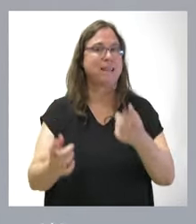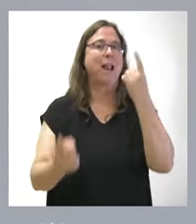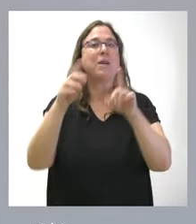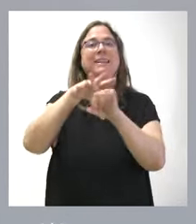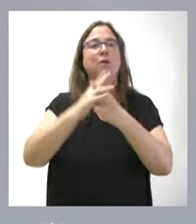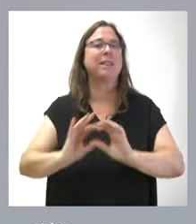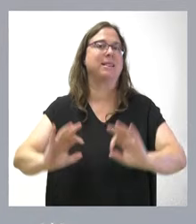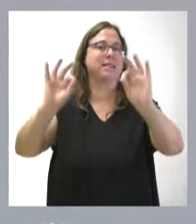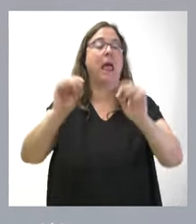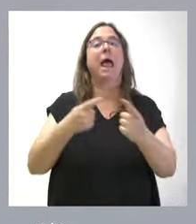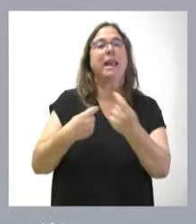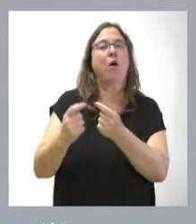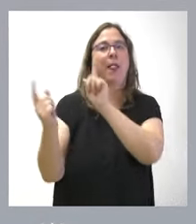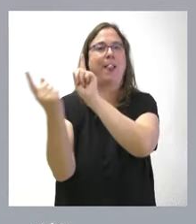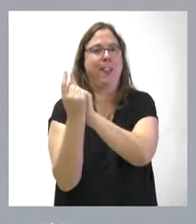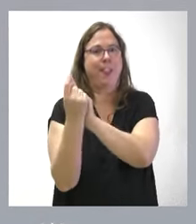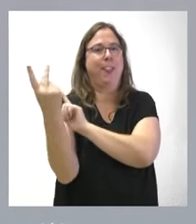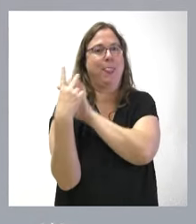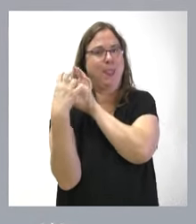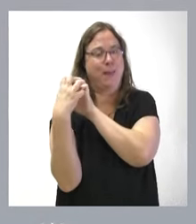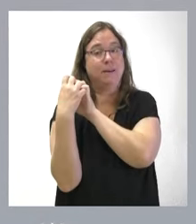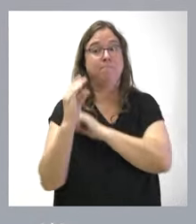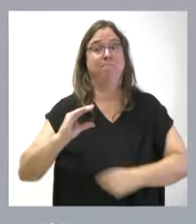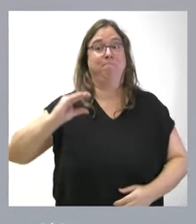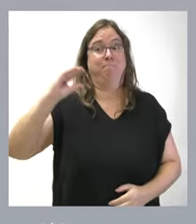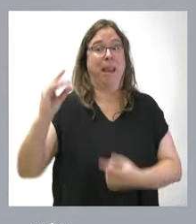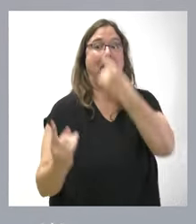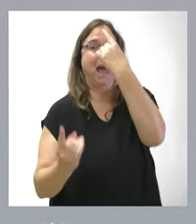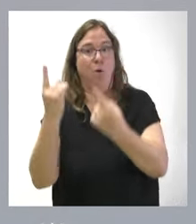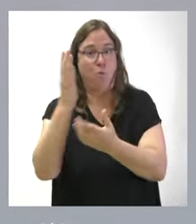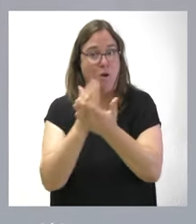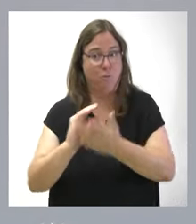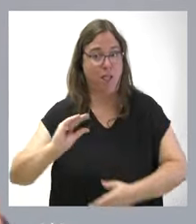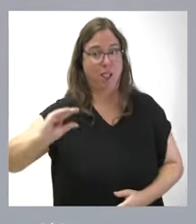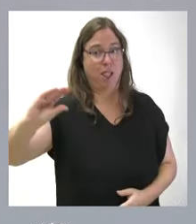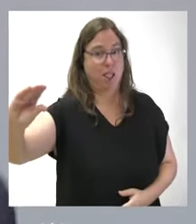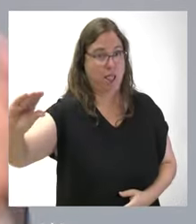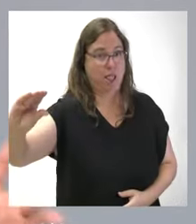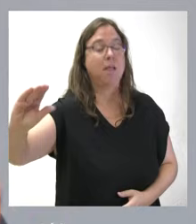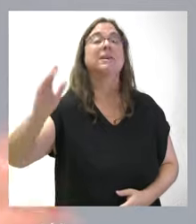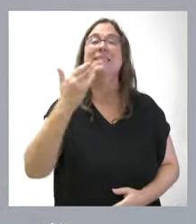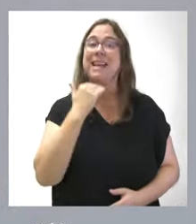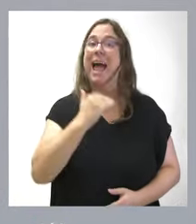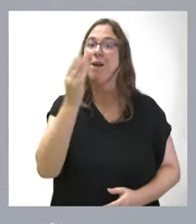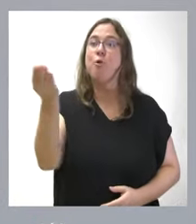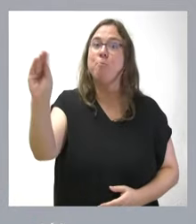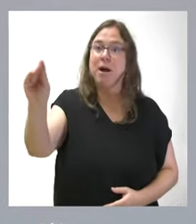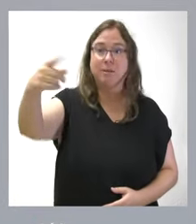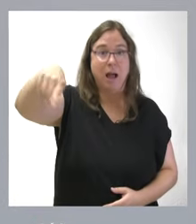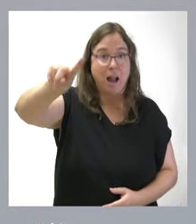circunstancia, alguna negociación bilateral que supone una cantidad para alguna comunidad autónoma, lógicamente, si hay algo añadido para alguien,